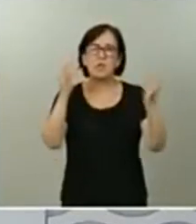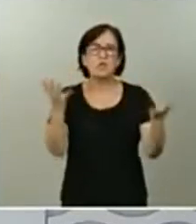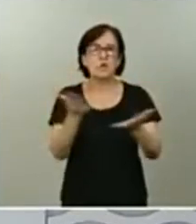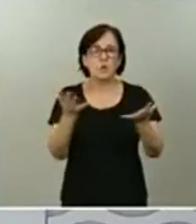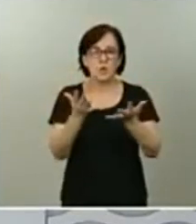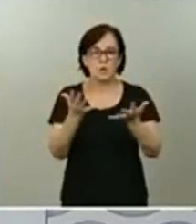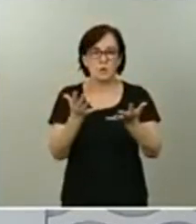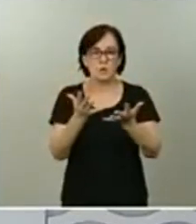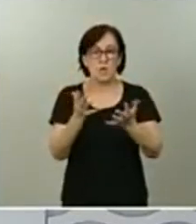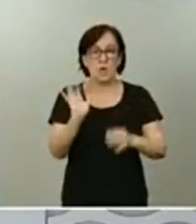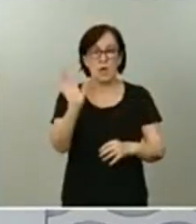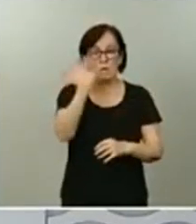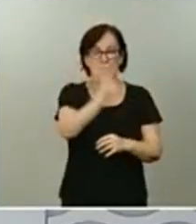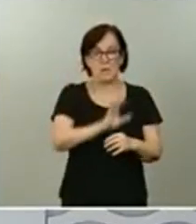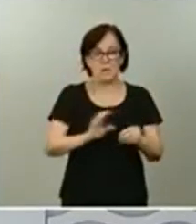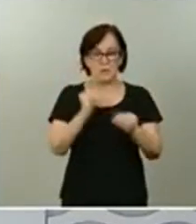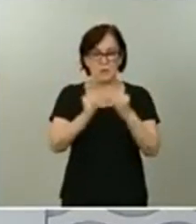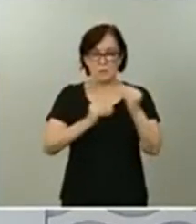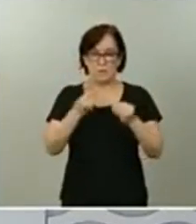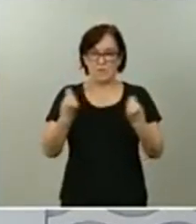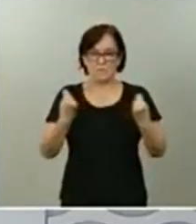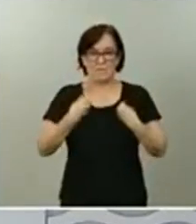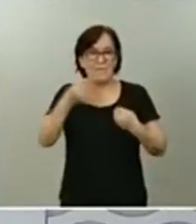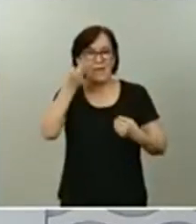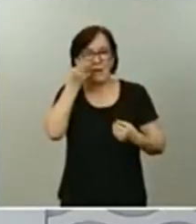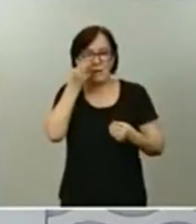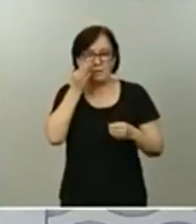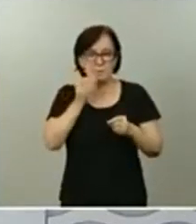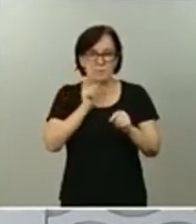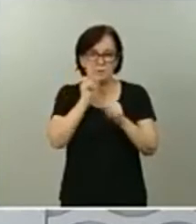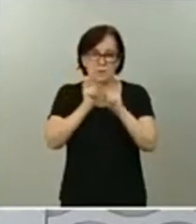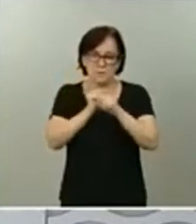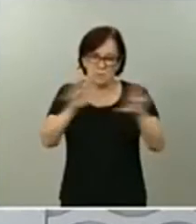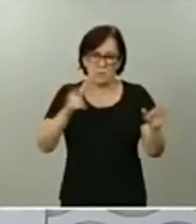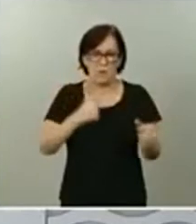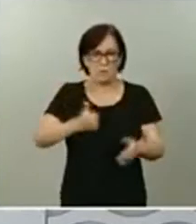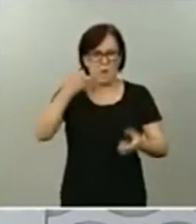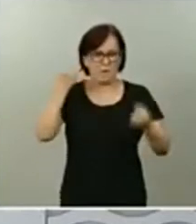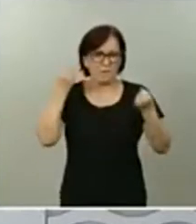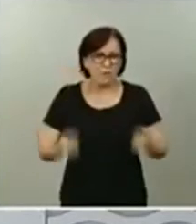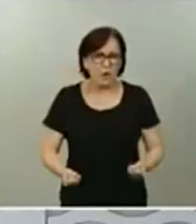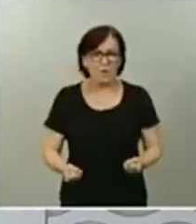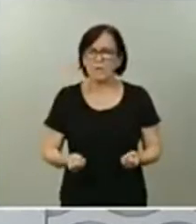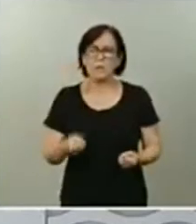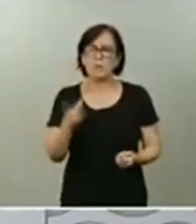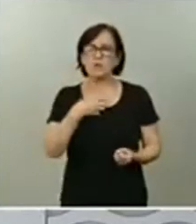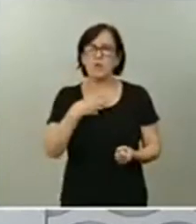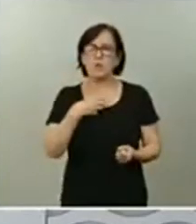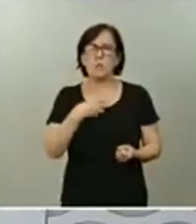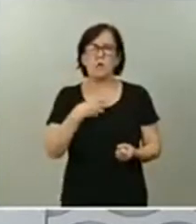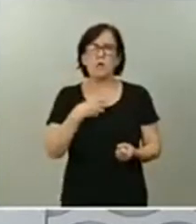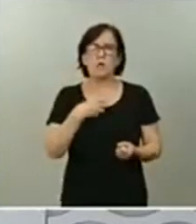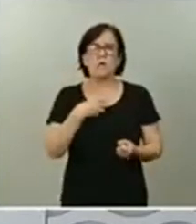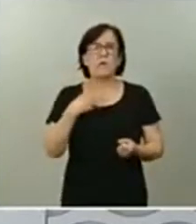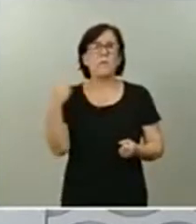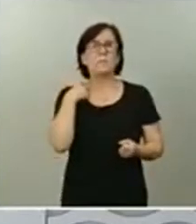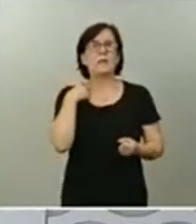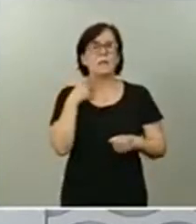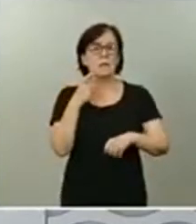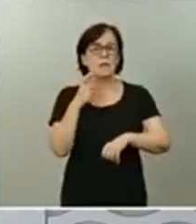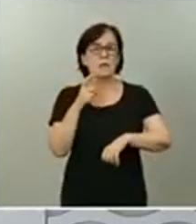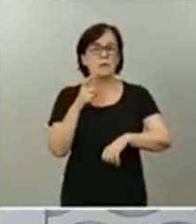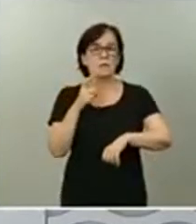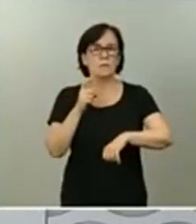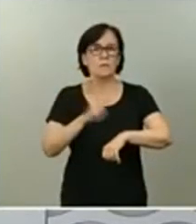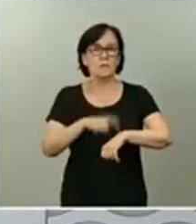que hemos vivido la pandemia con mayor impacto, con mayor intensidad, no podemos, desde luego, perder un tiempo precioso en